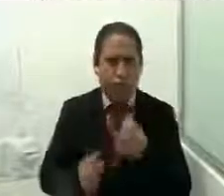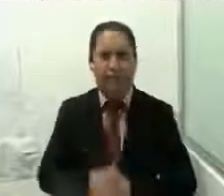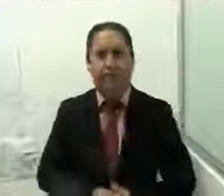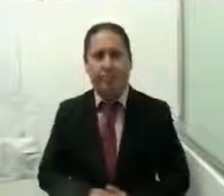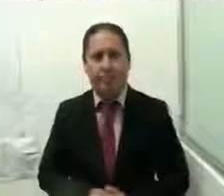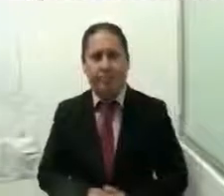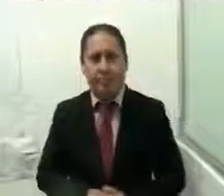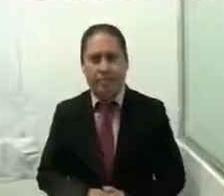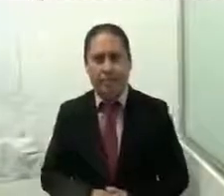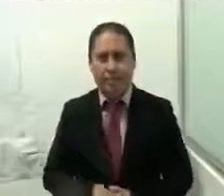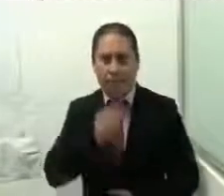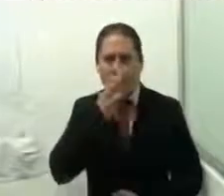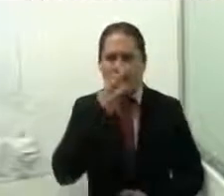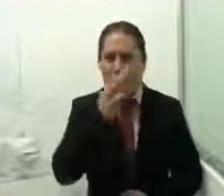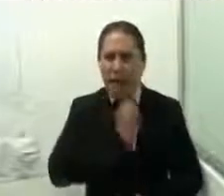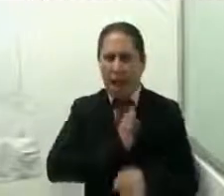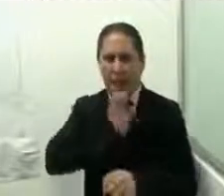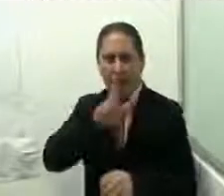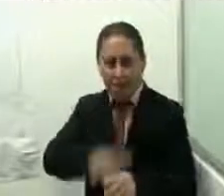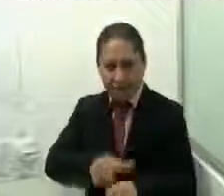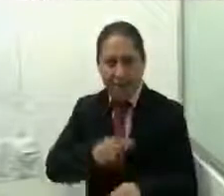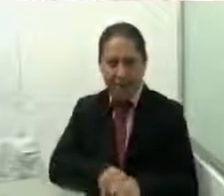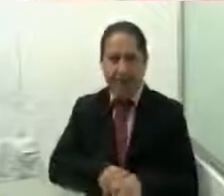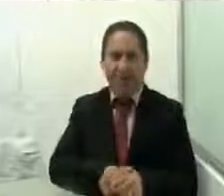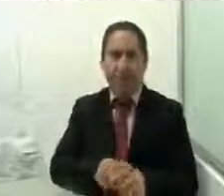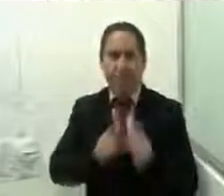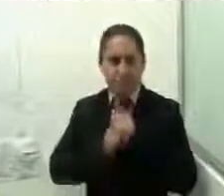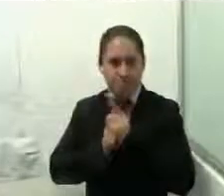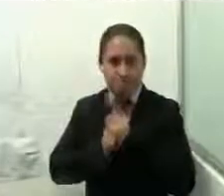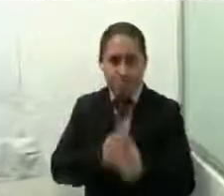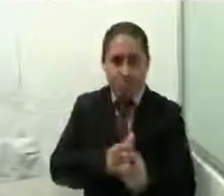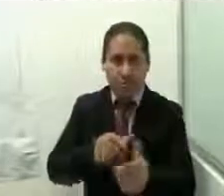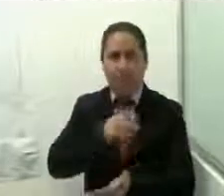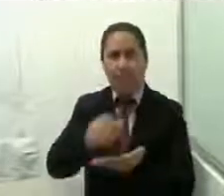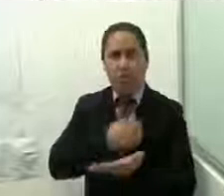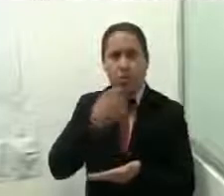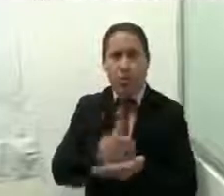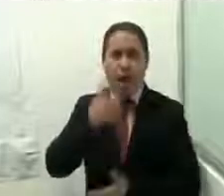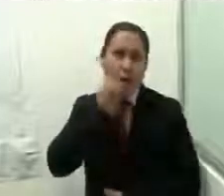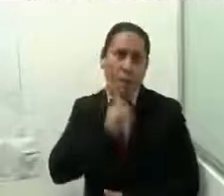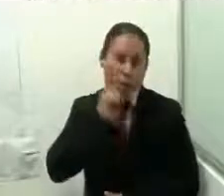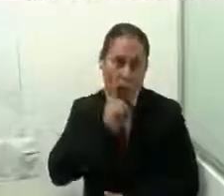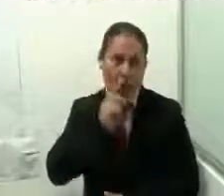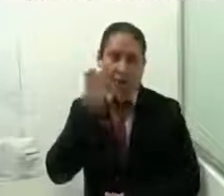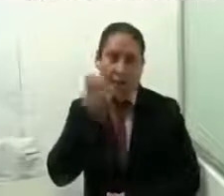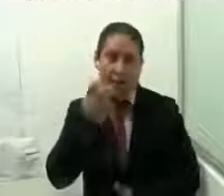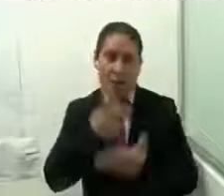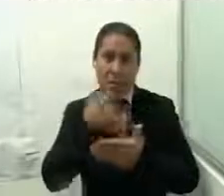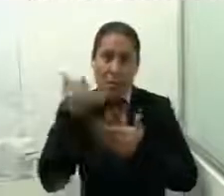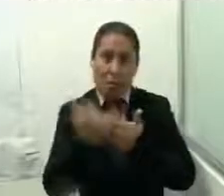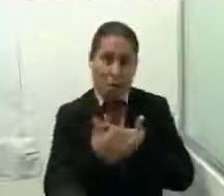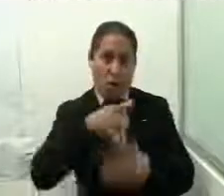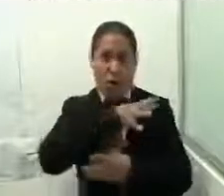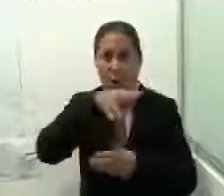Mención especial merece la puesta en marcha del Complejo Ciudad Mujer, que destaca por ser uno de los proyectos más completos de toda la